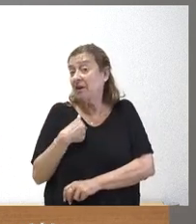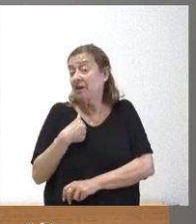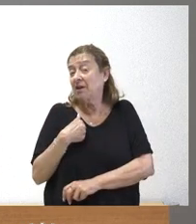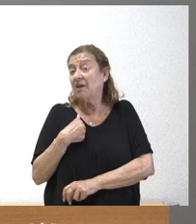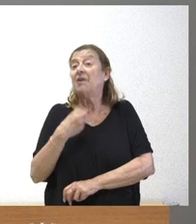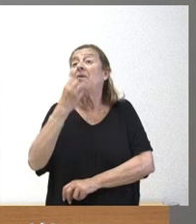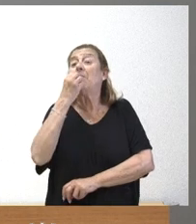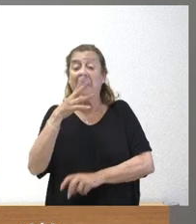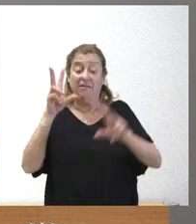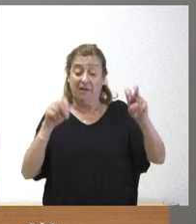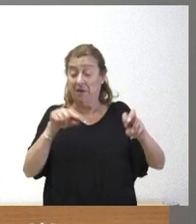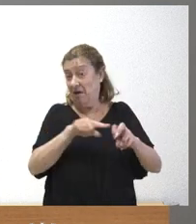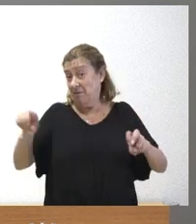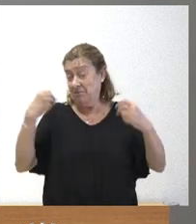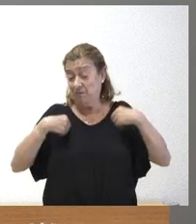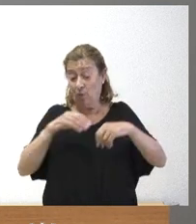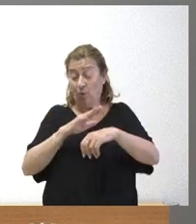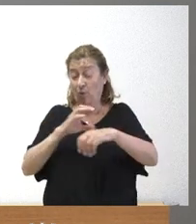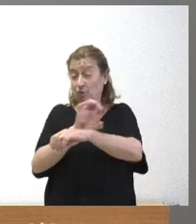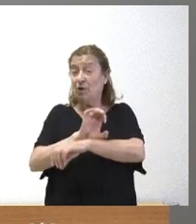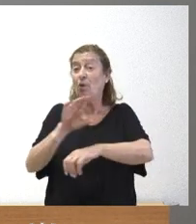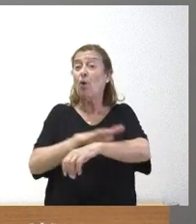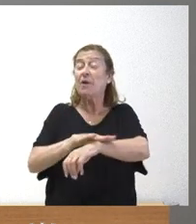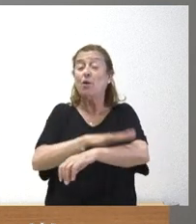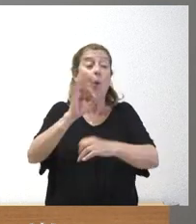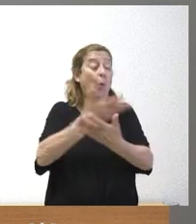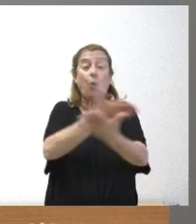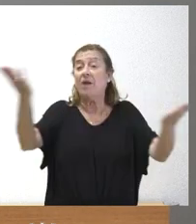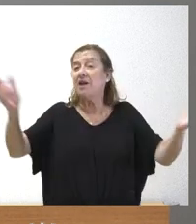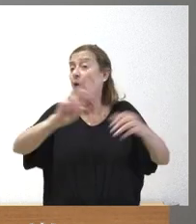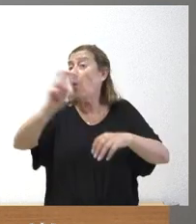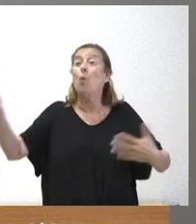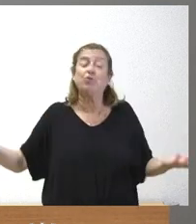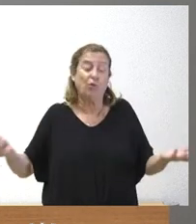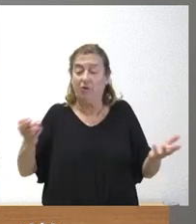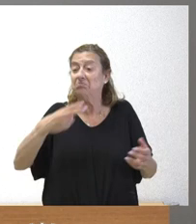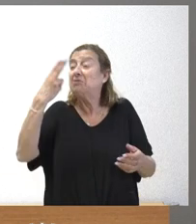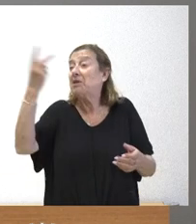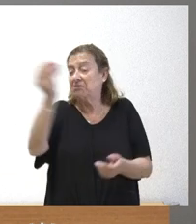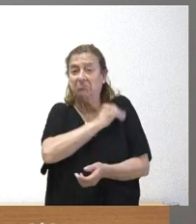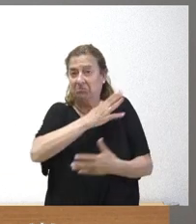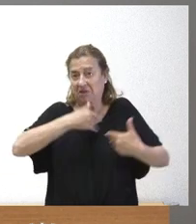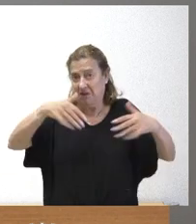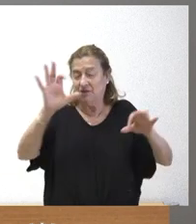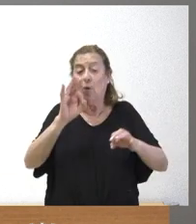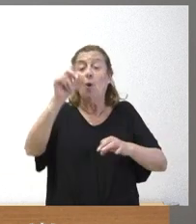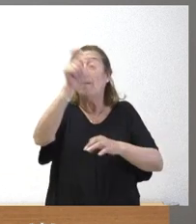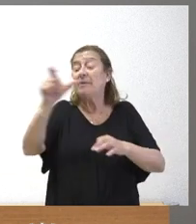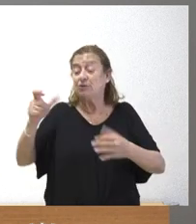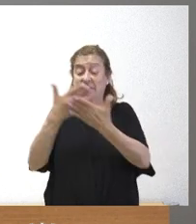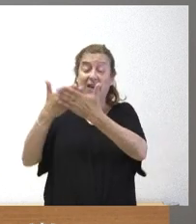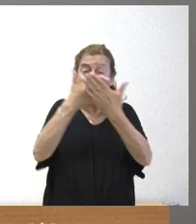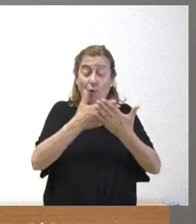bien sobre estos temas del Consejo de Gobierno o sobre cualquier otro, como siempre, que pueda resultar de su interés o de sus lectores, oyentes o